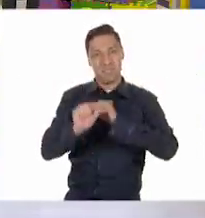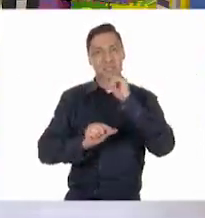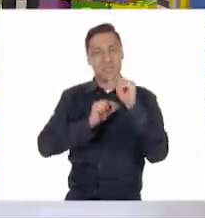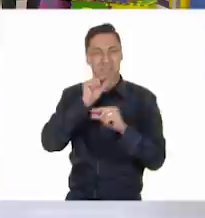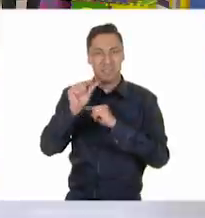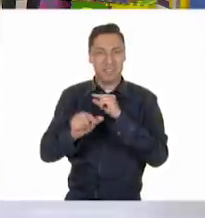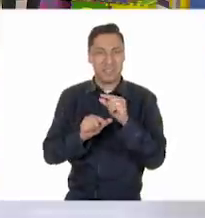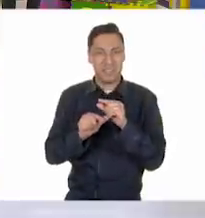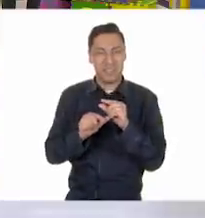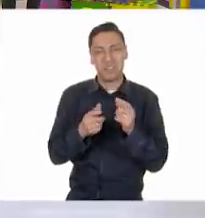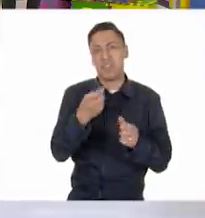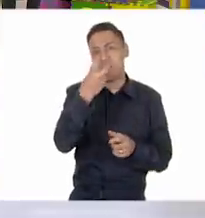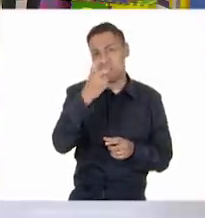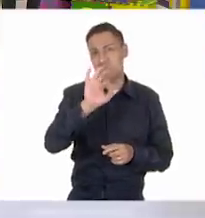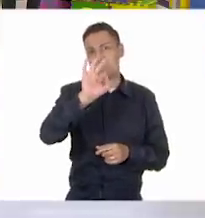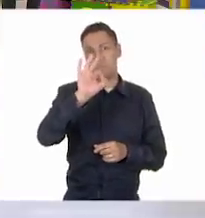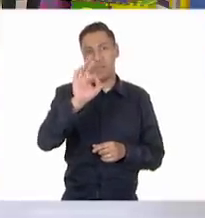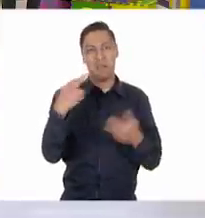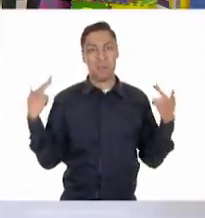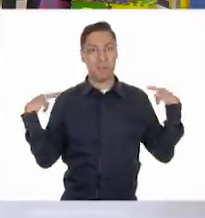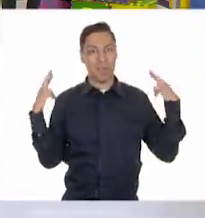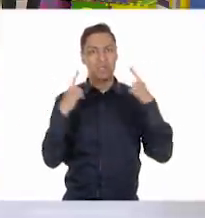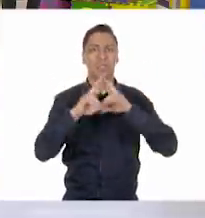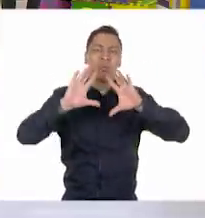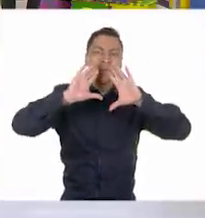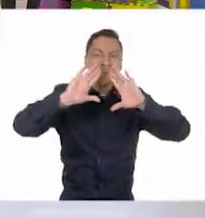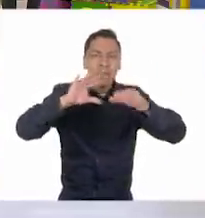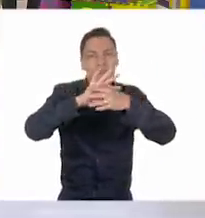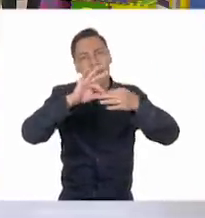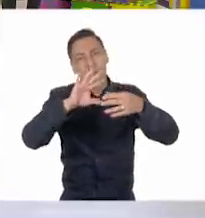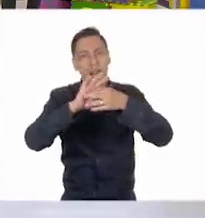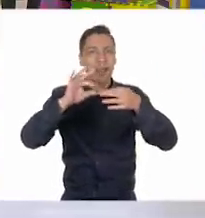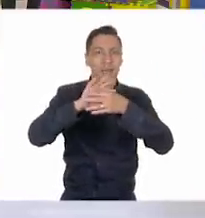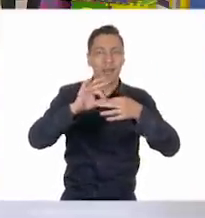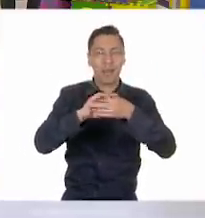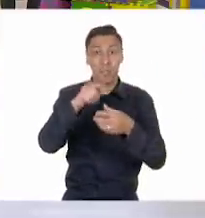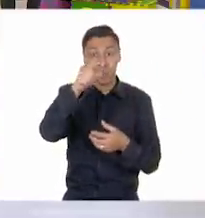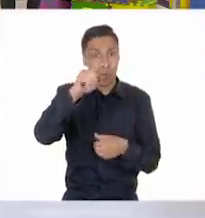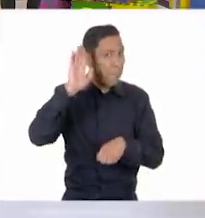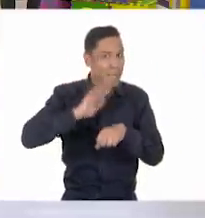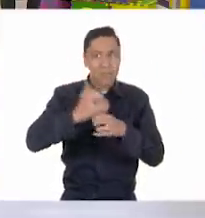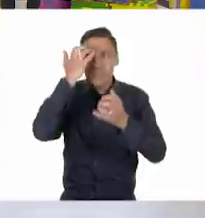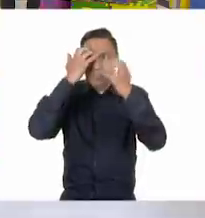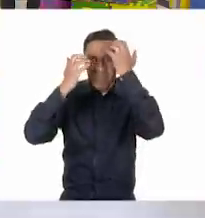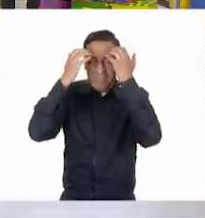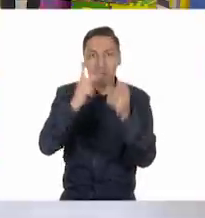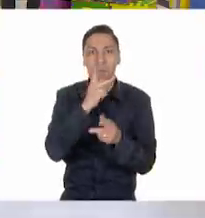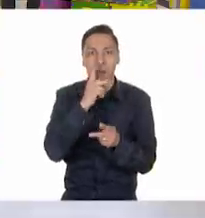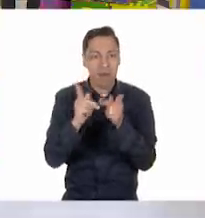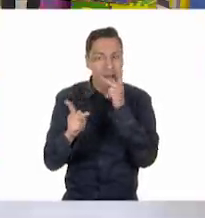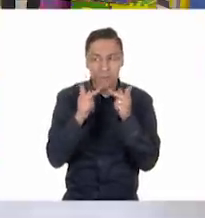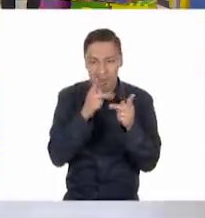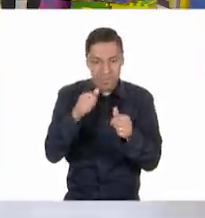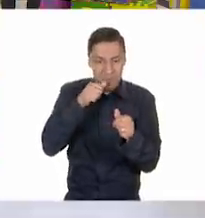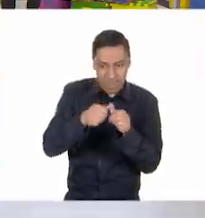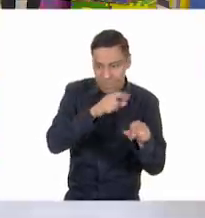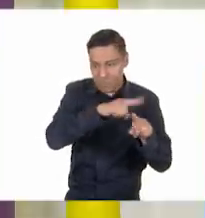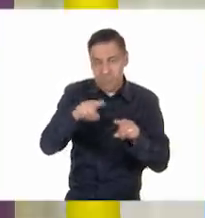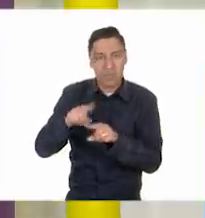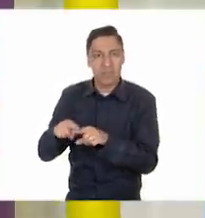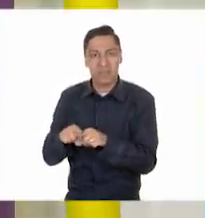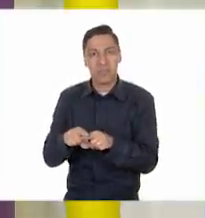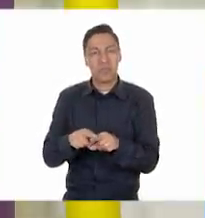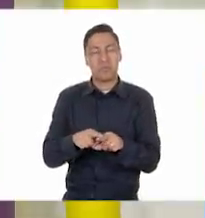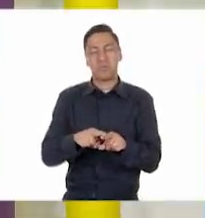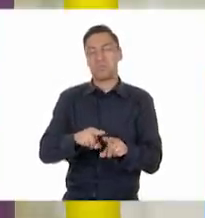explicar alguna idea, mientras más palabras conozcamos y ocupemos, será más fácil compartir esa